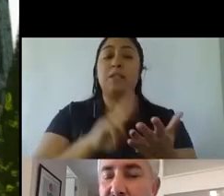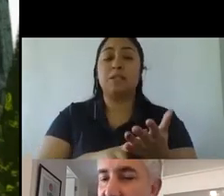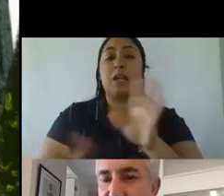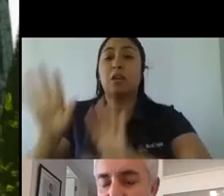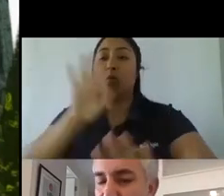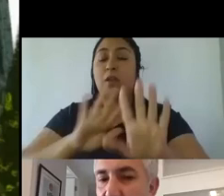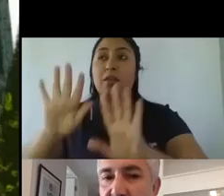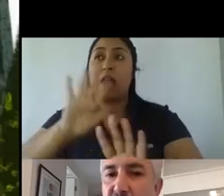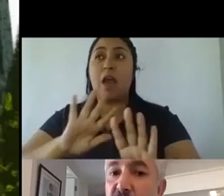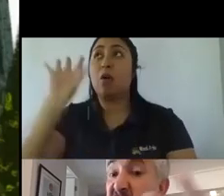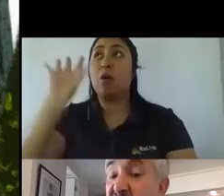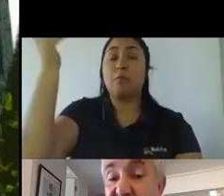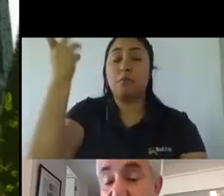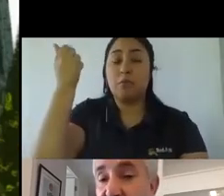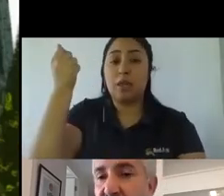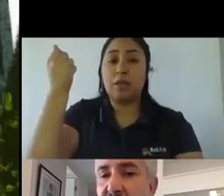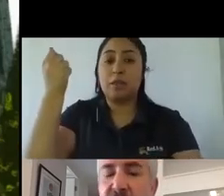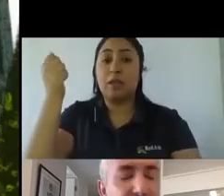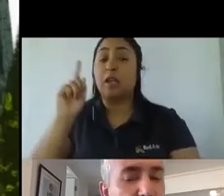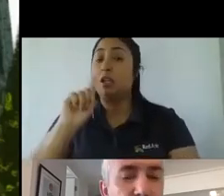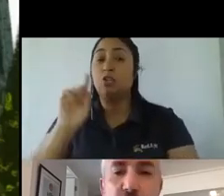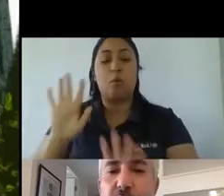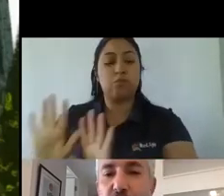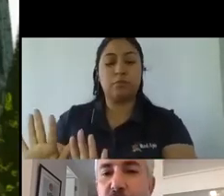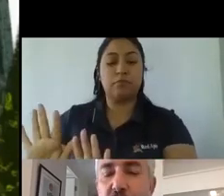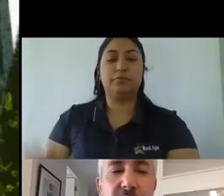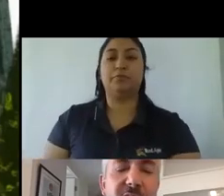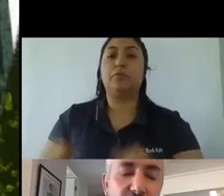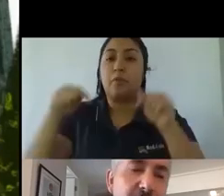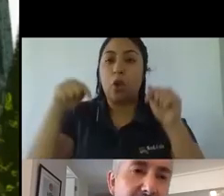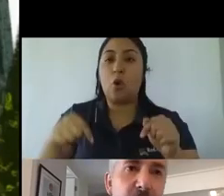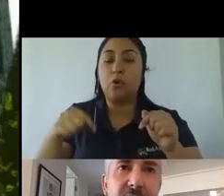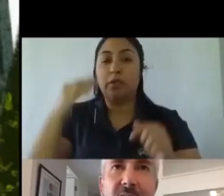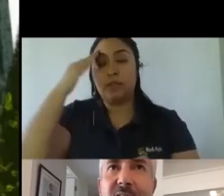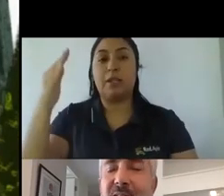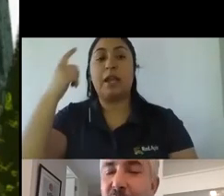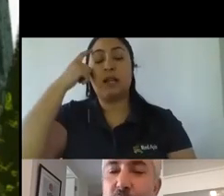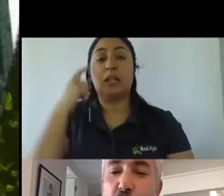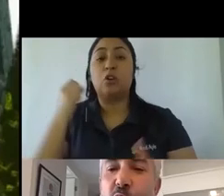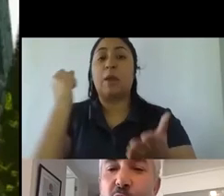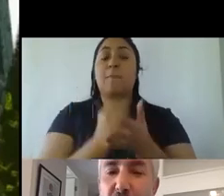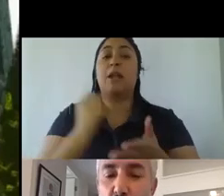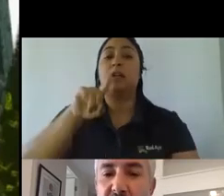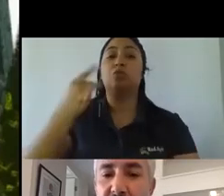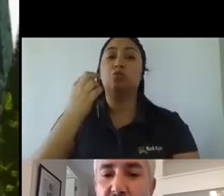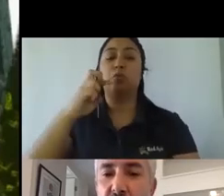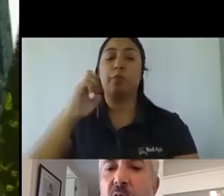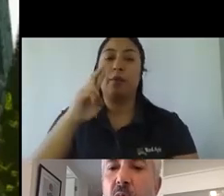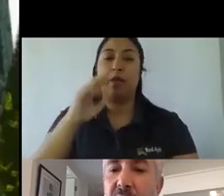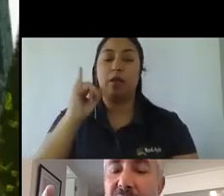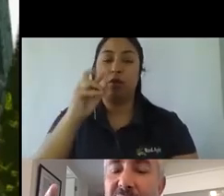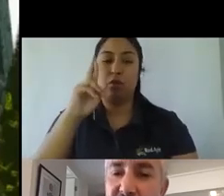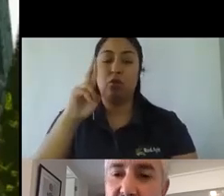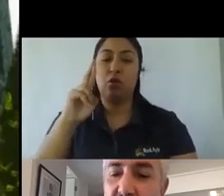sin parar digamos entonces hoy día estoy seguro de que Superior es una de las marcas que obtuvo digamos un rédito